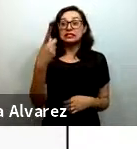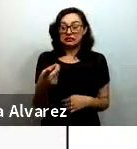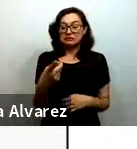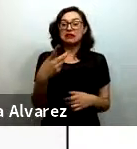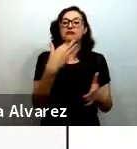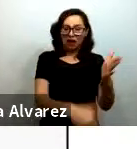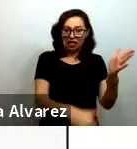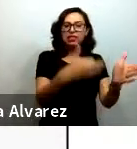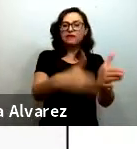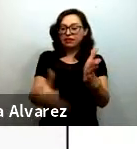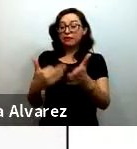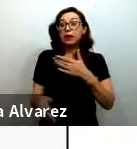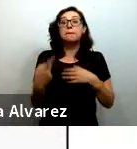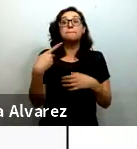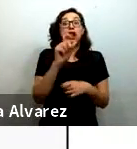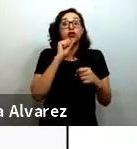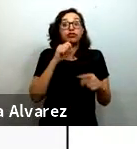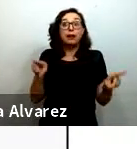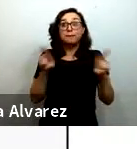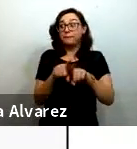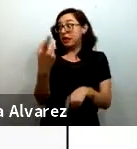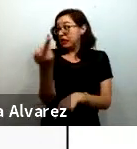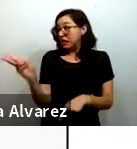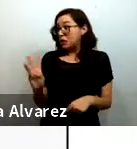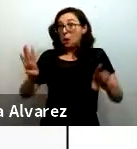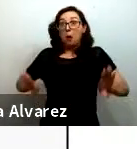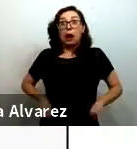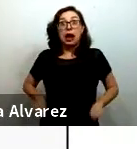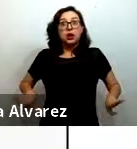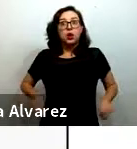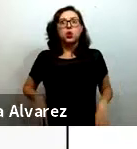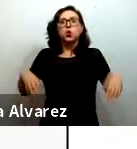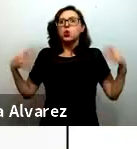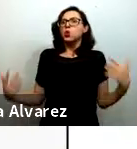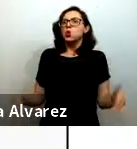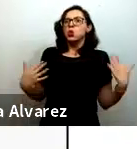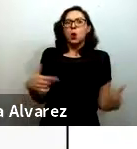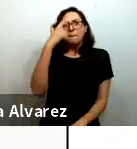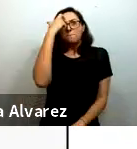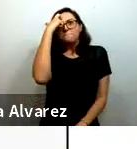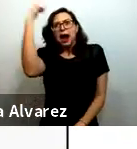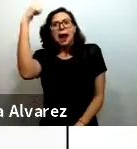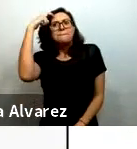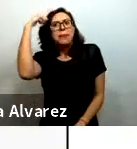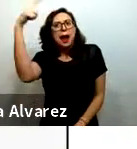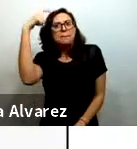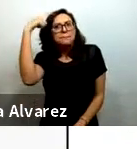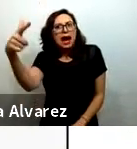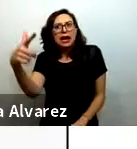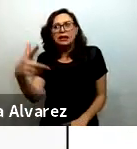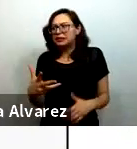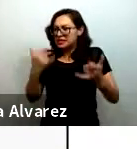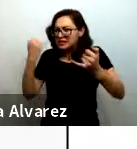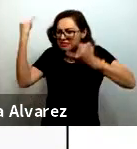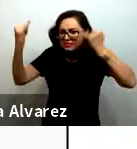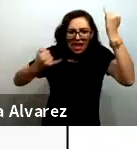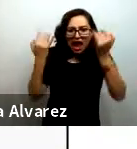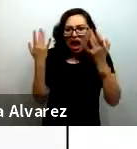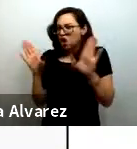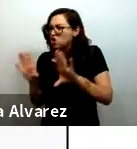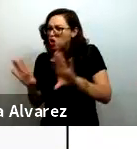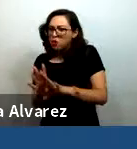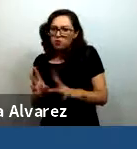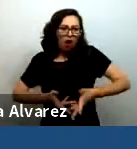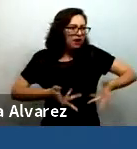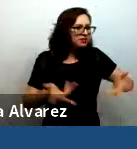innovación que hemos sido testigos en los últimos meses, de docentes, de familias, de niños, etc.